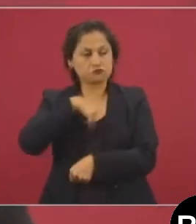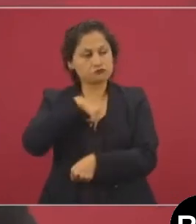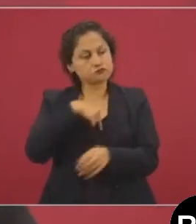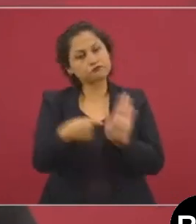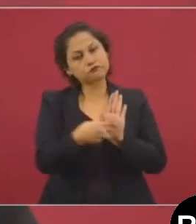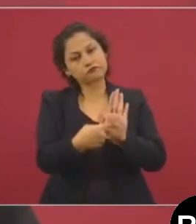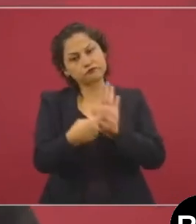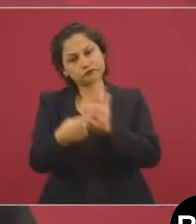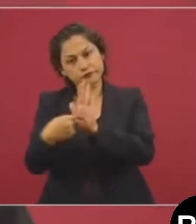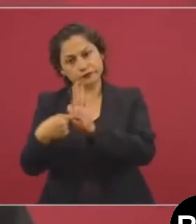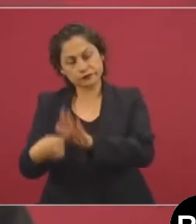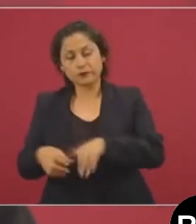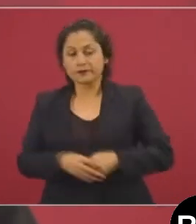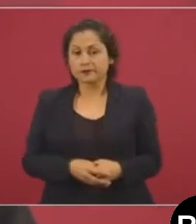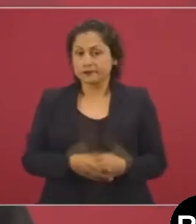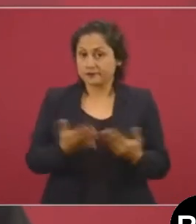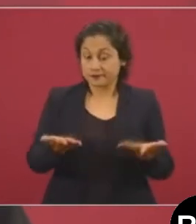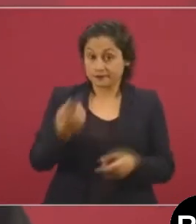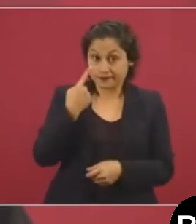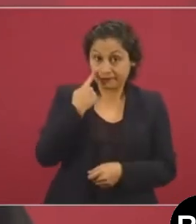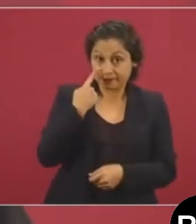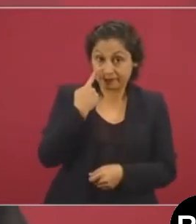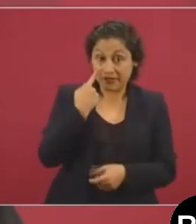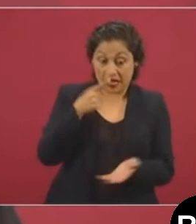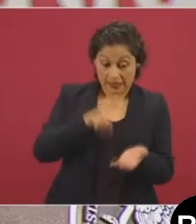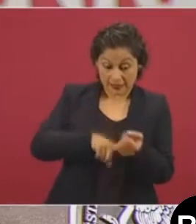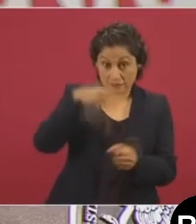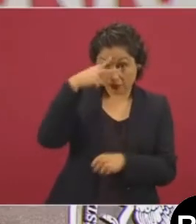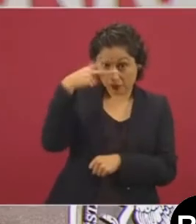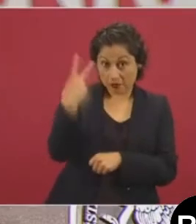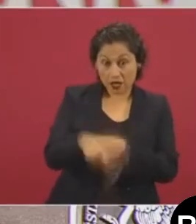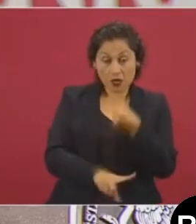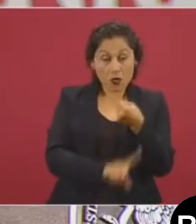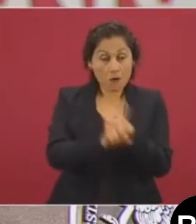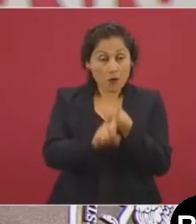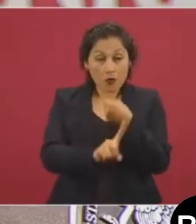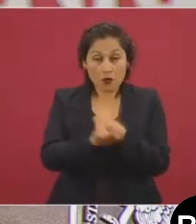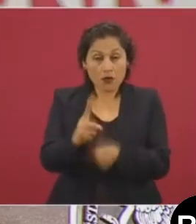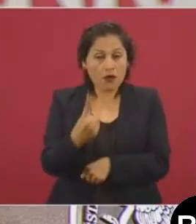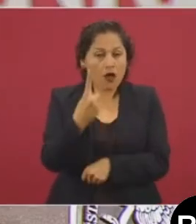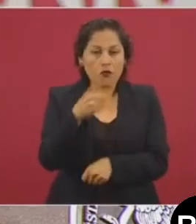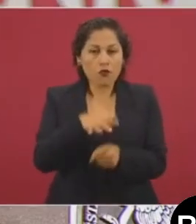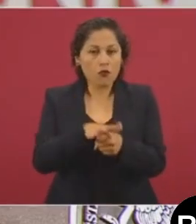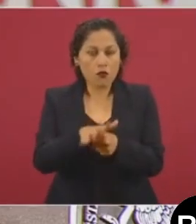Uno de los problemas de nuestro país fue